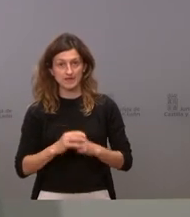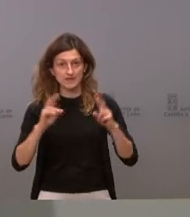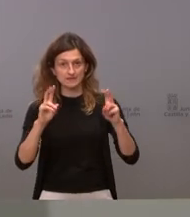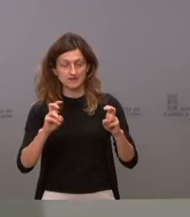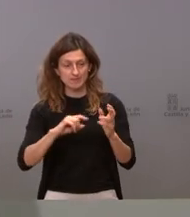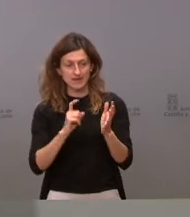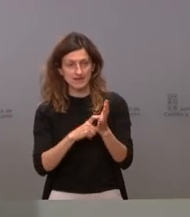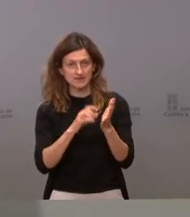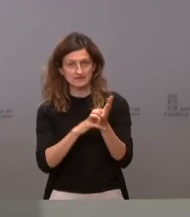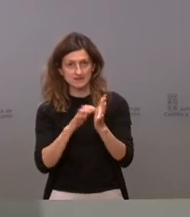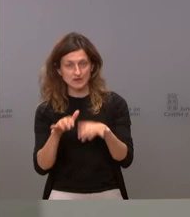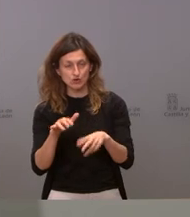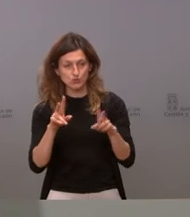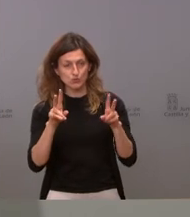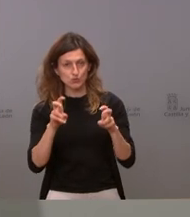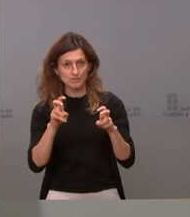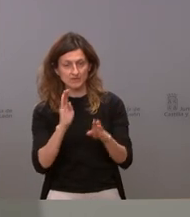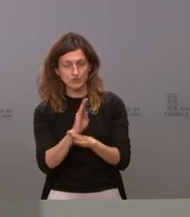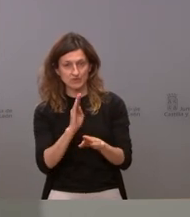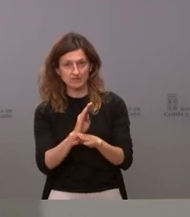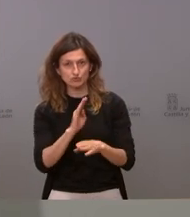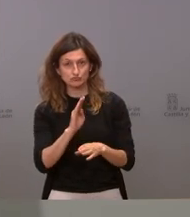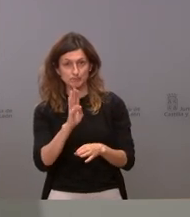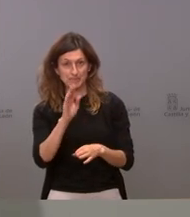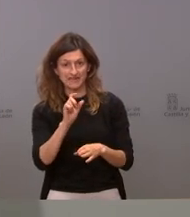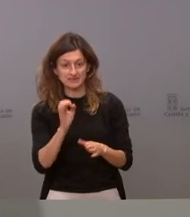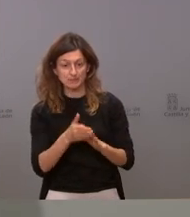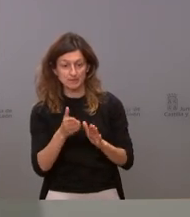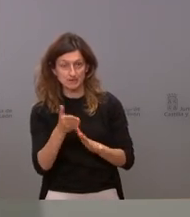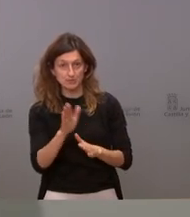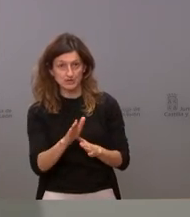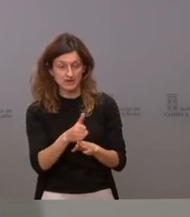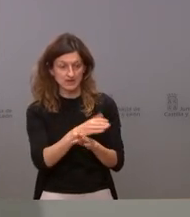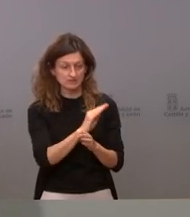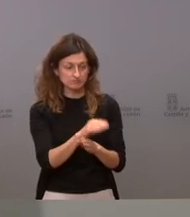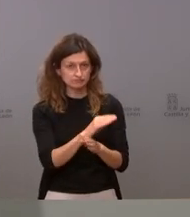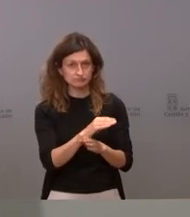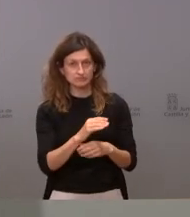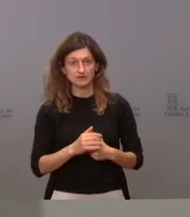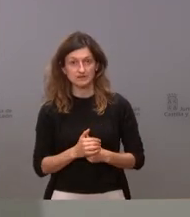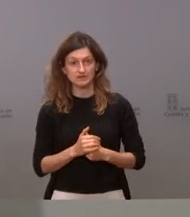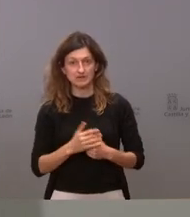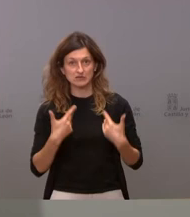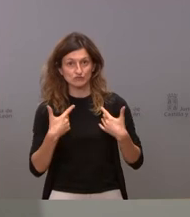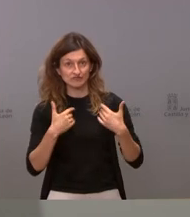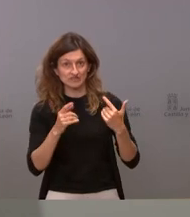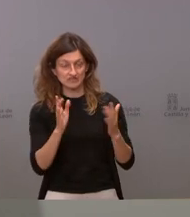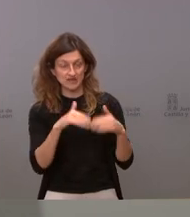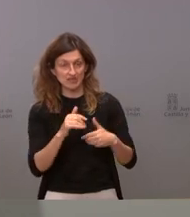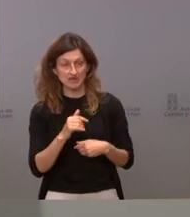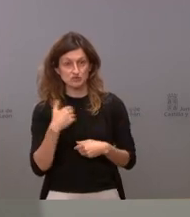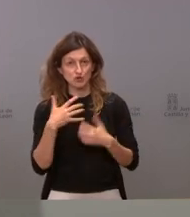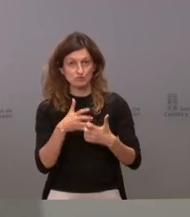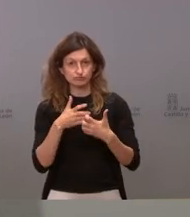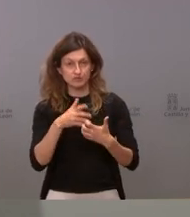en esta comunidad una mejora de los paliativos yo creo que es necesario hacerlo en toda España por eso me pasé dos años peleando en el Congreso los